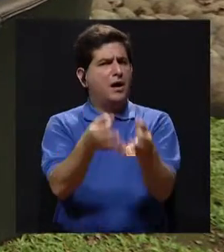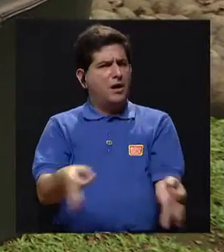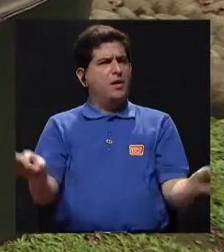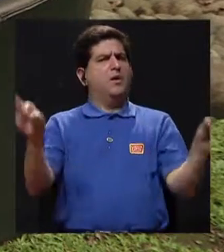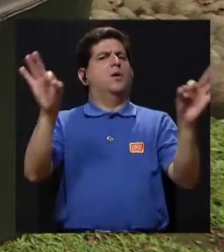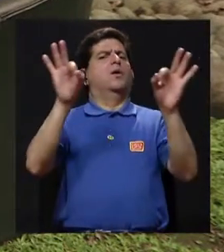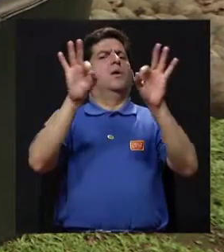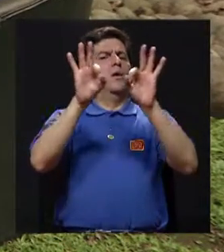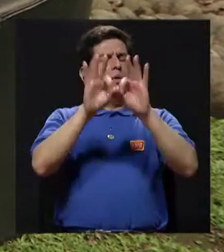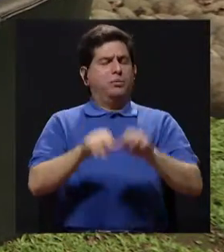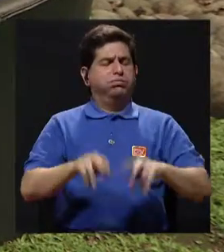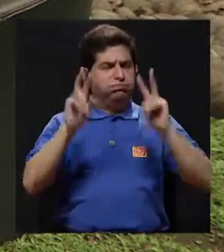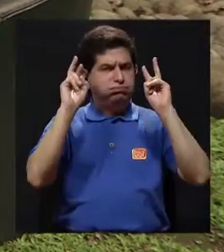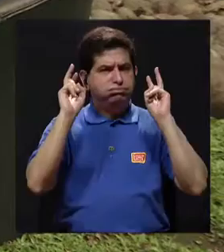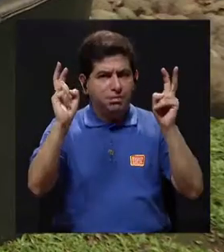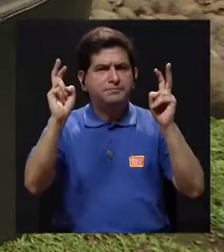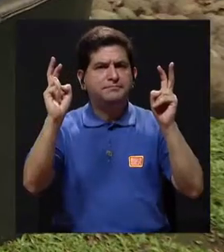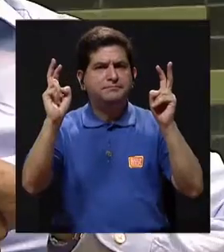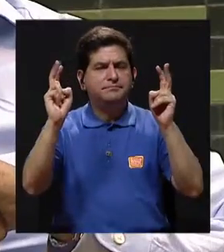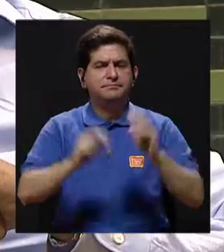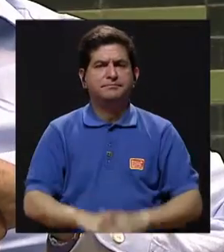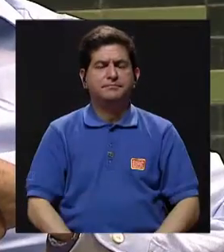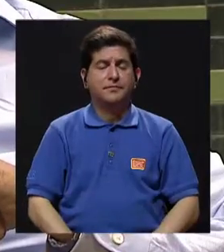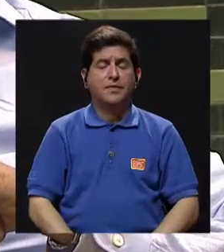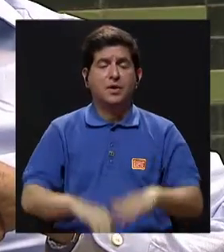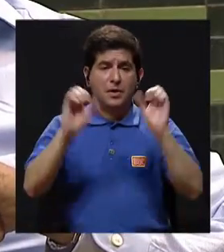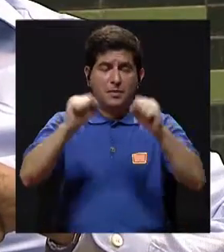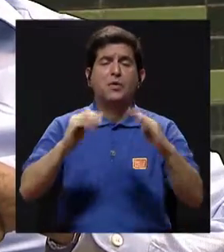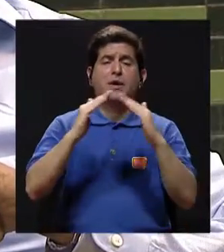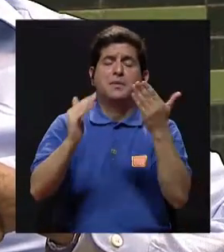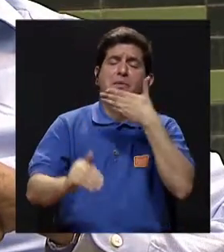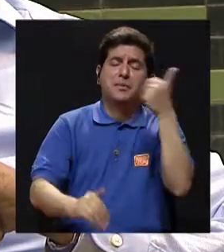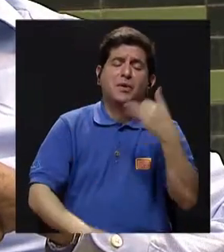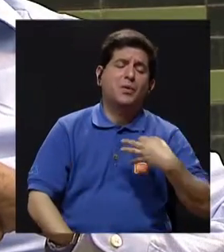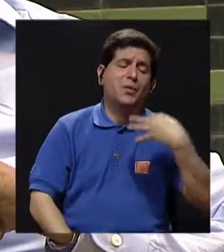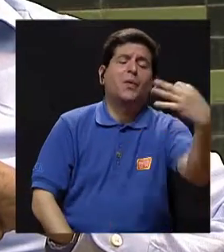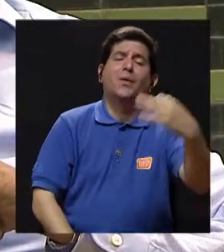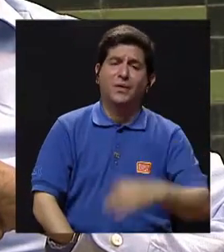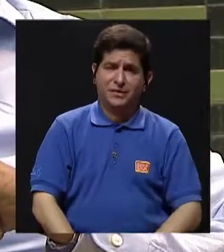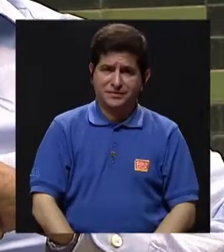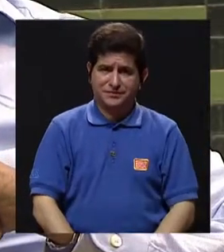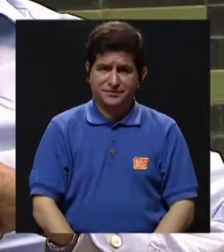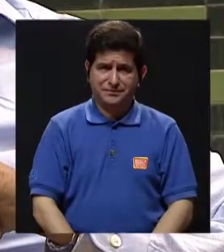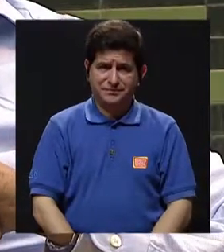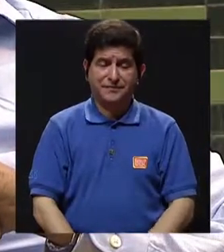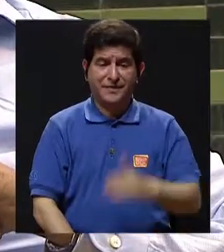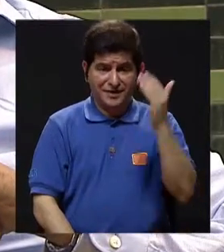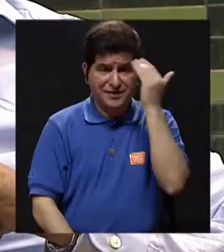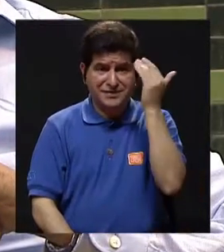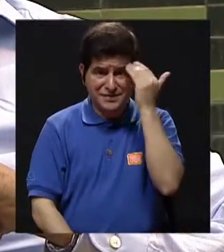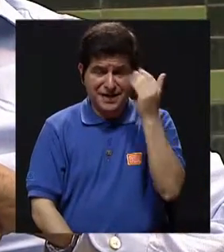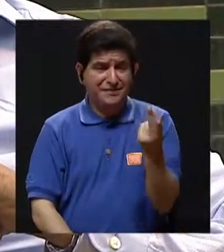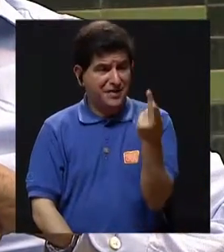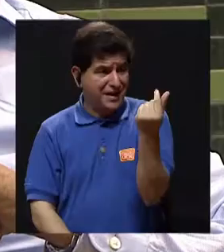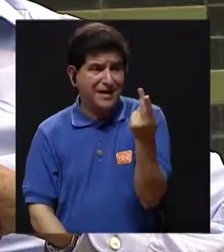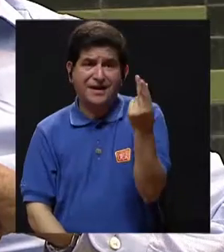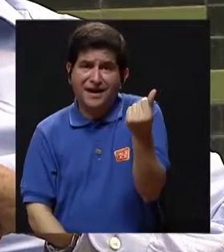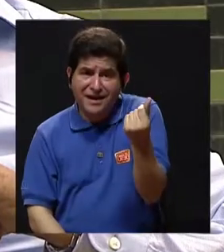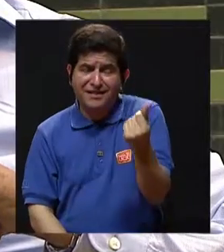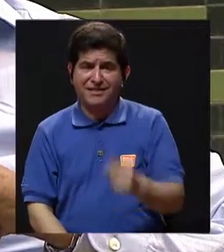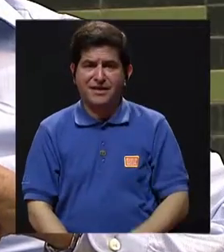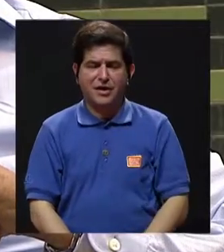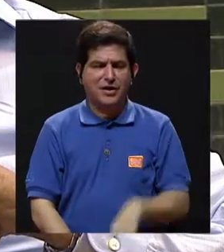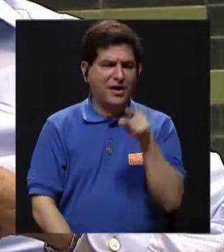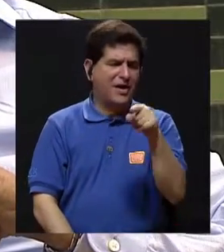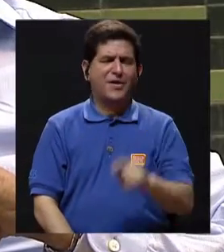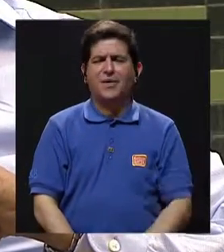importante que es realmente este tema para vivir mejor cada día nosotros y saber que el dinero pues es un